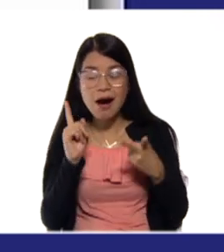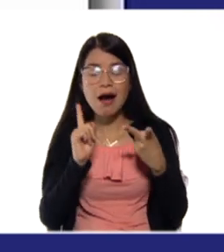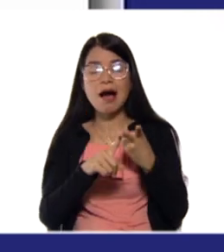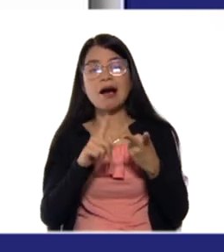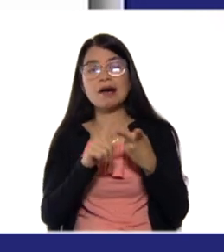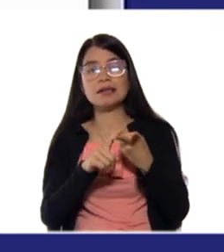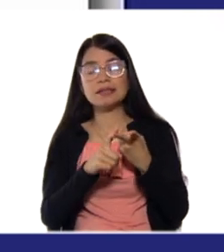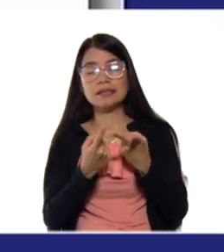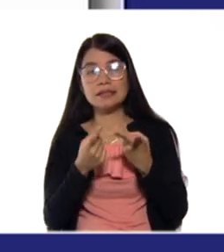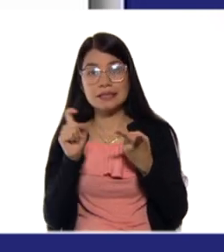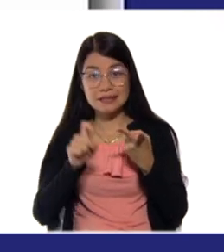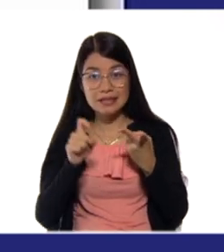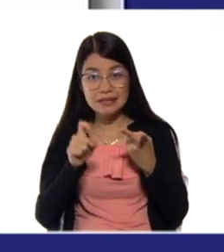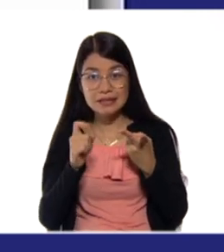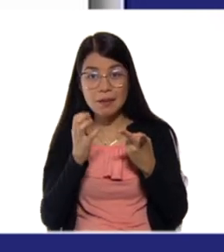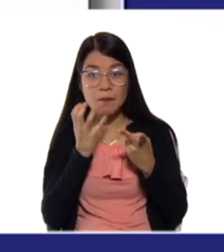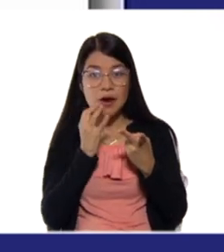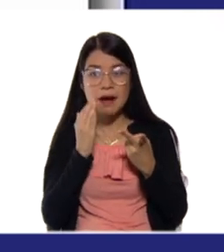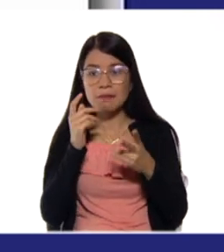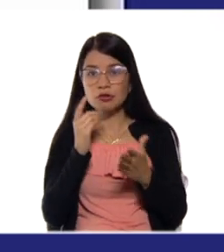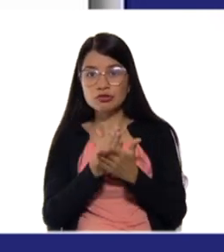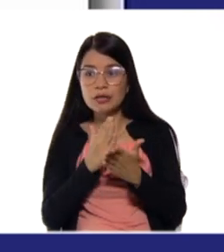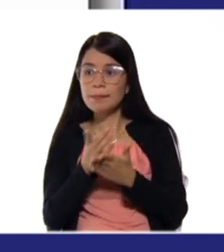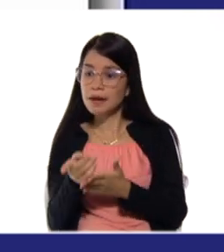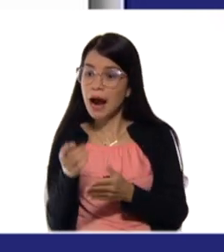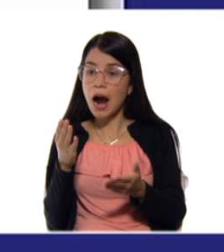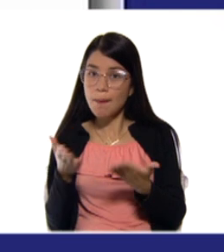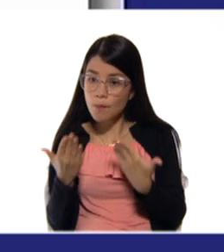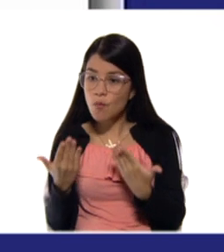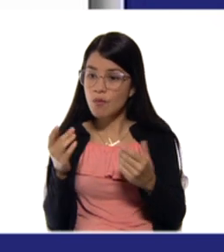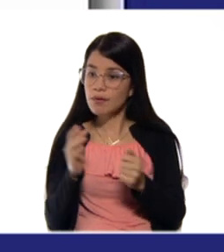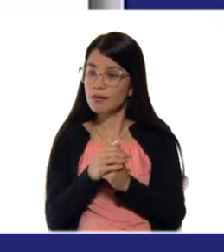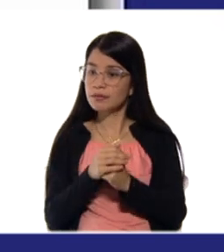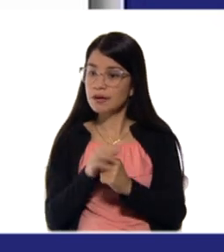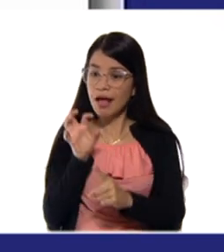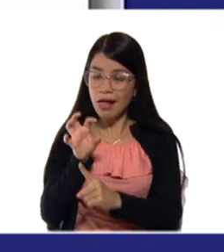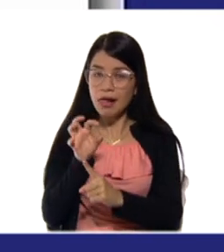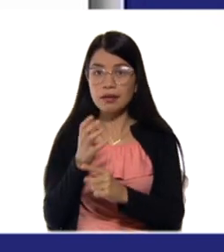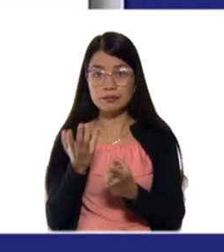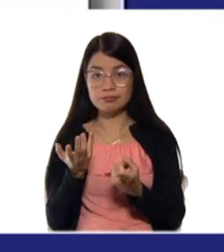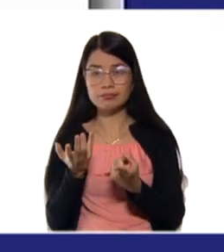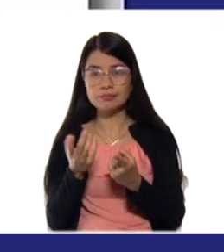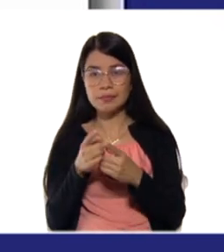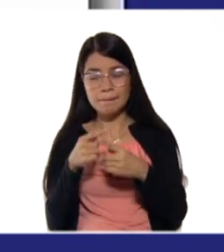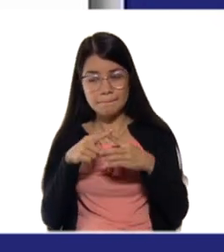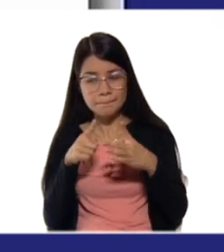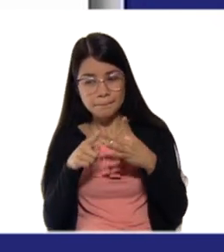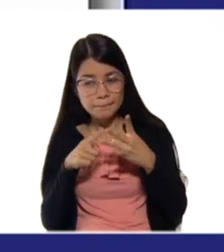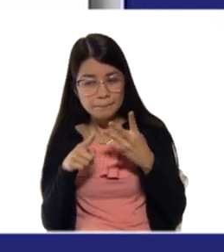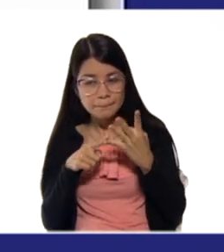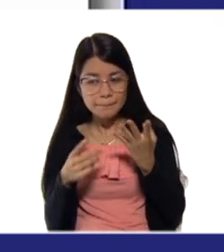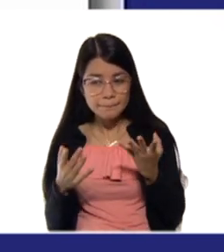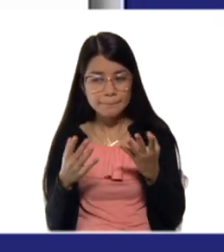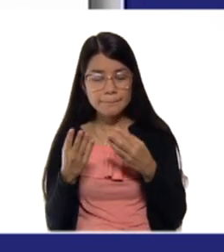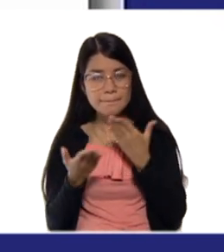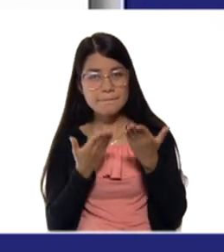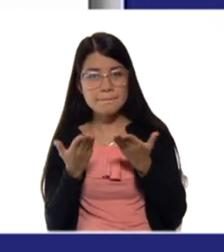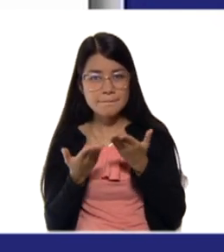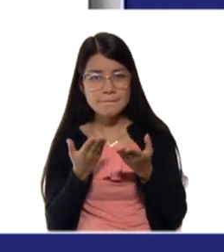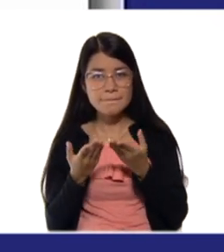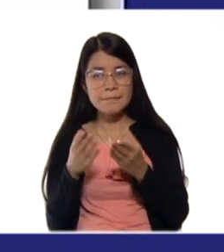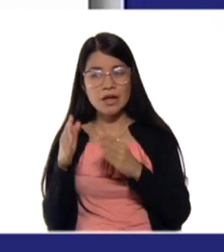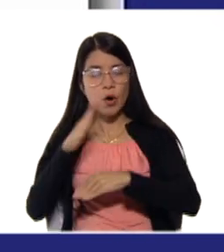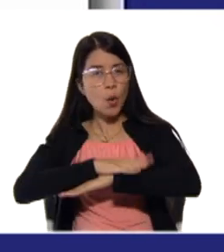constantemente que le llamen la atención para culminar las actividades. Considere también el comportamiento durante el proceso